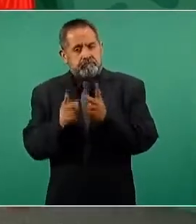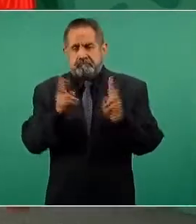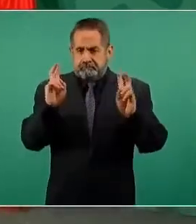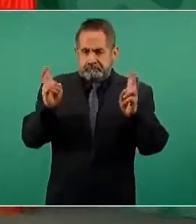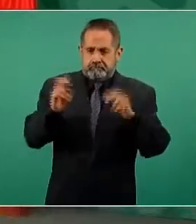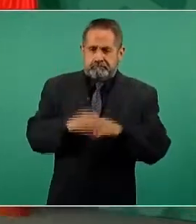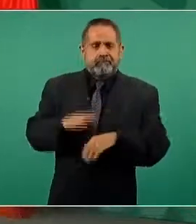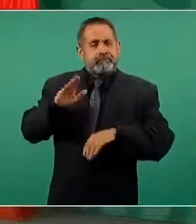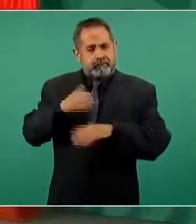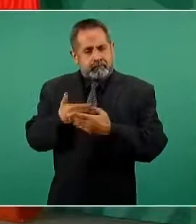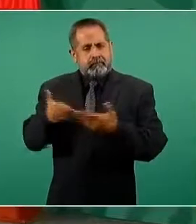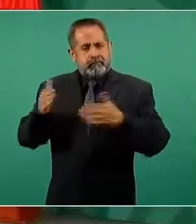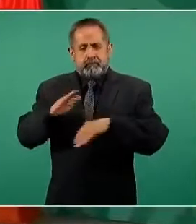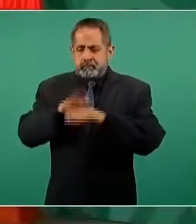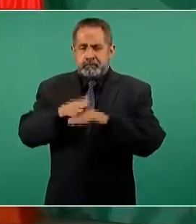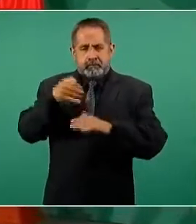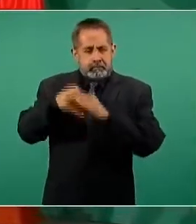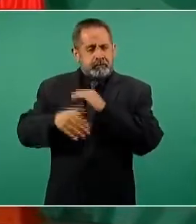tema, pero ahora quiero